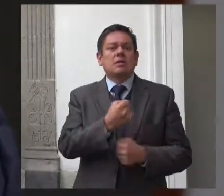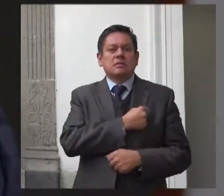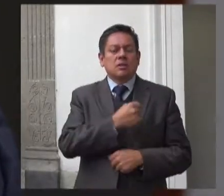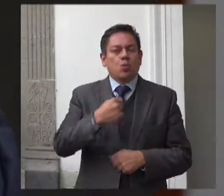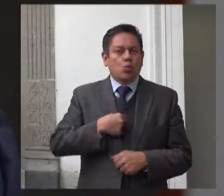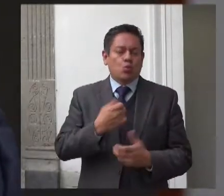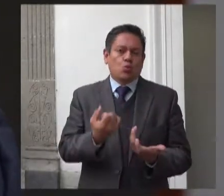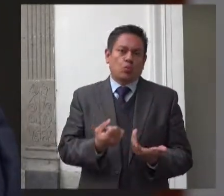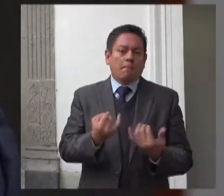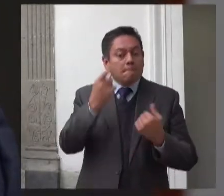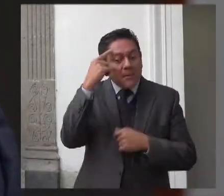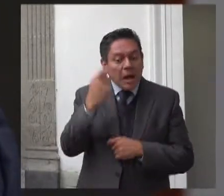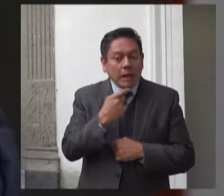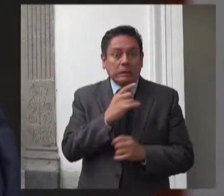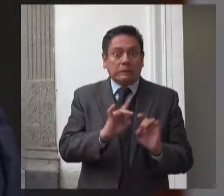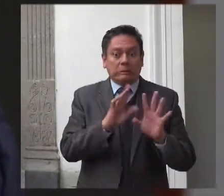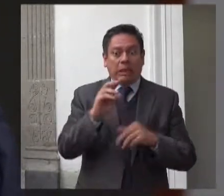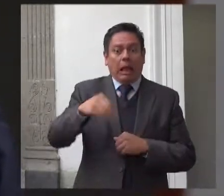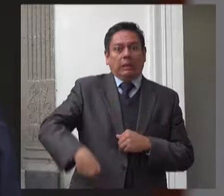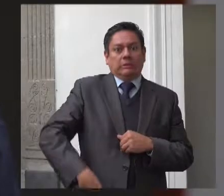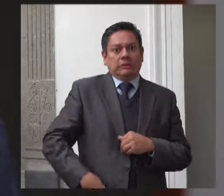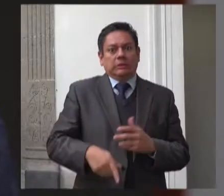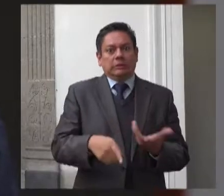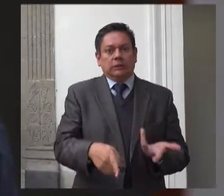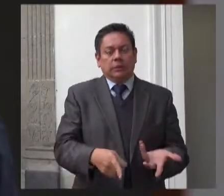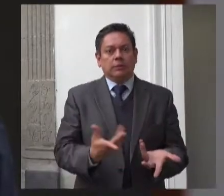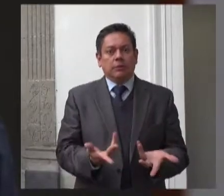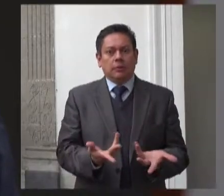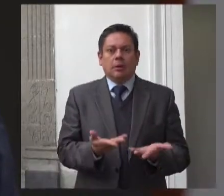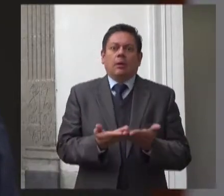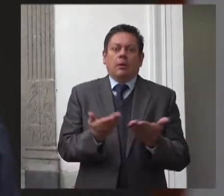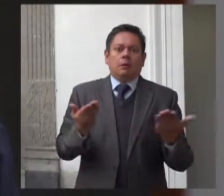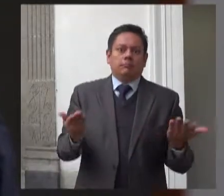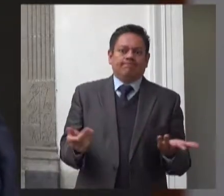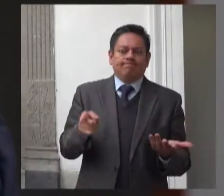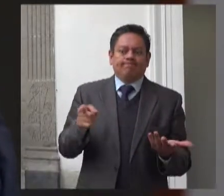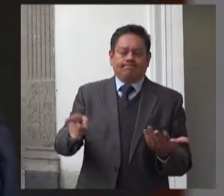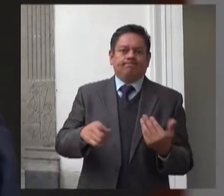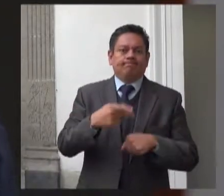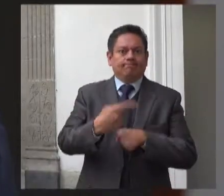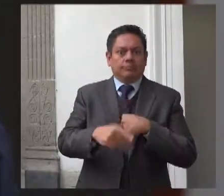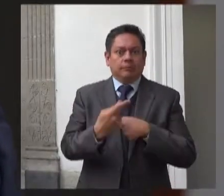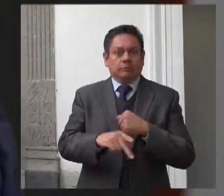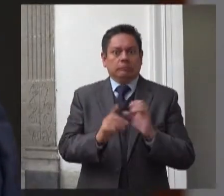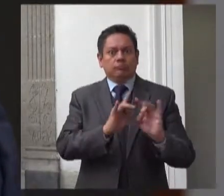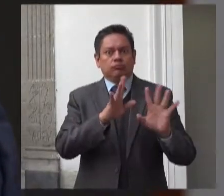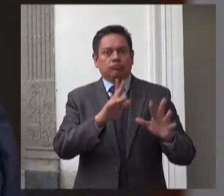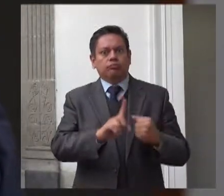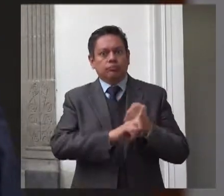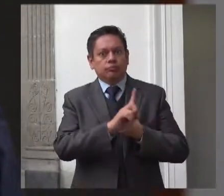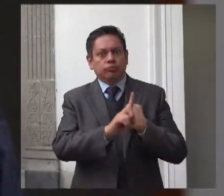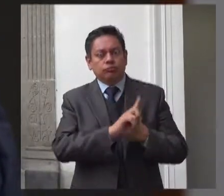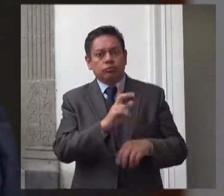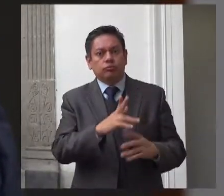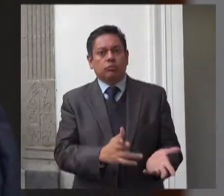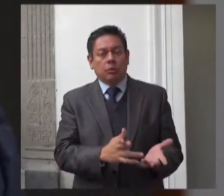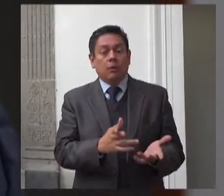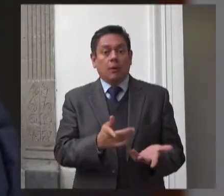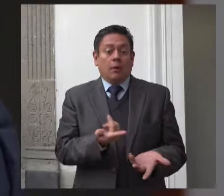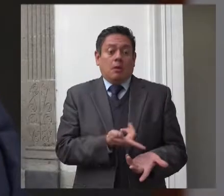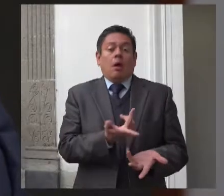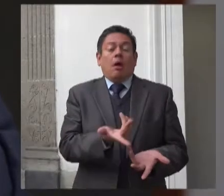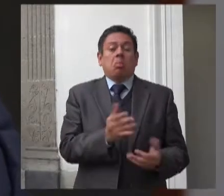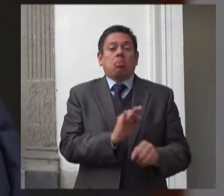de los centros de atención cuidado y desarrollo integral infantil del programa de